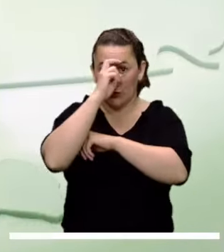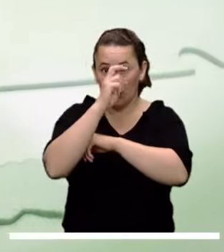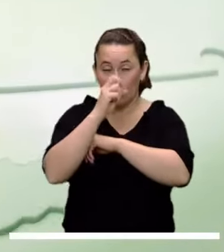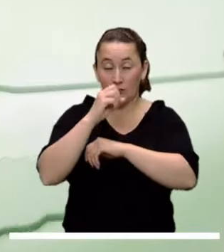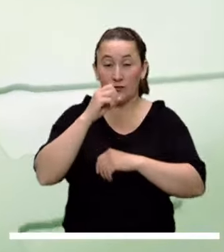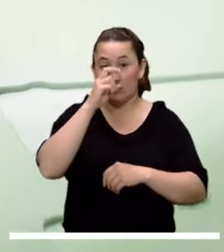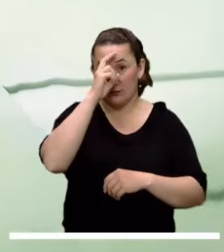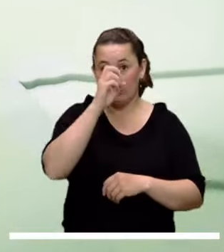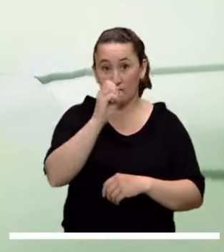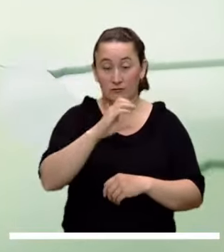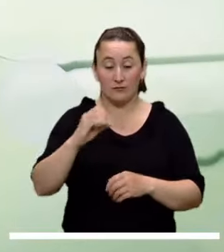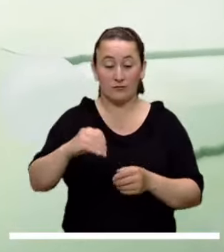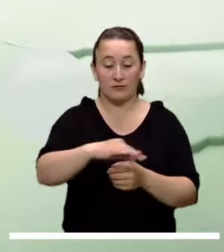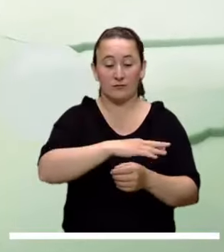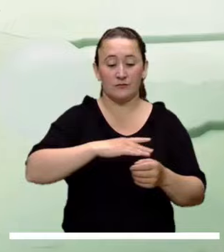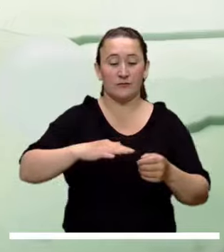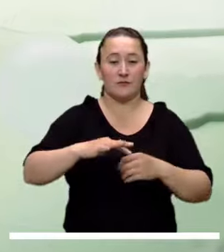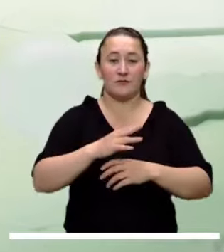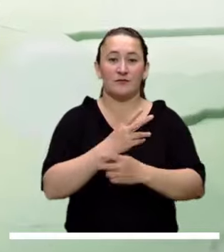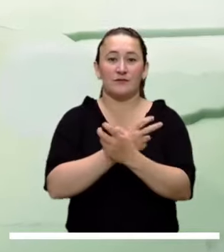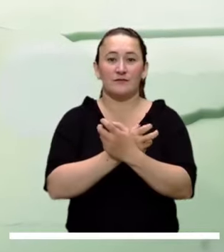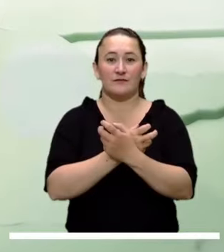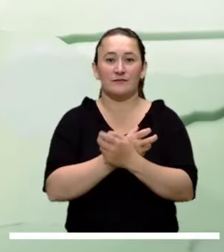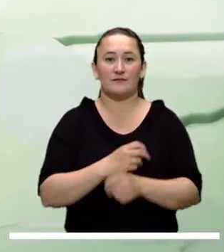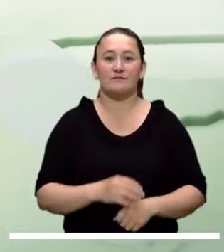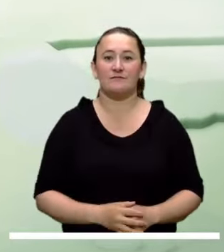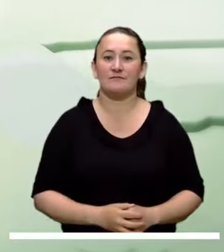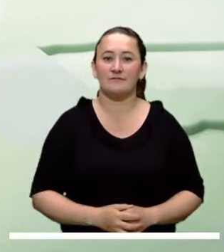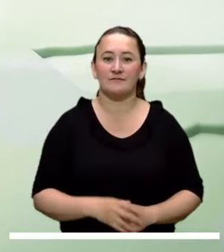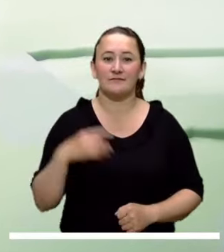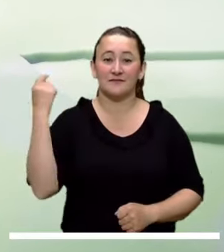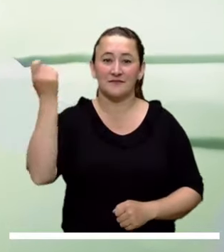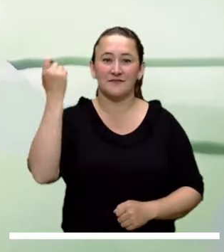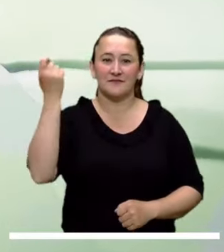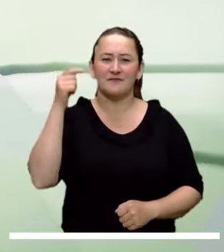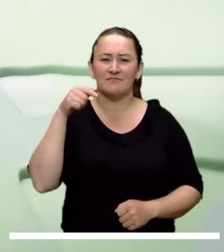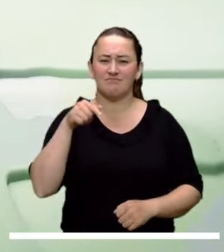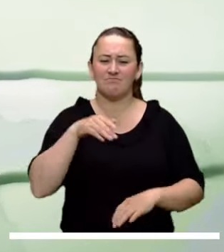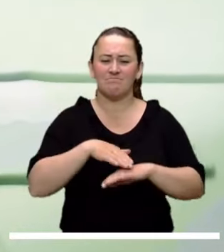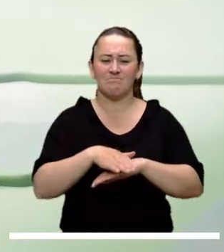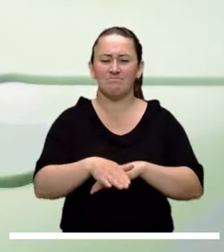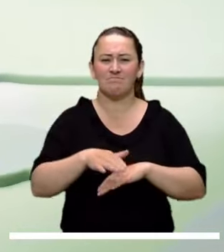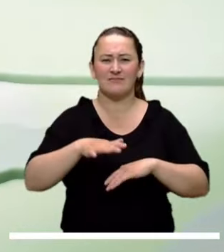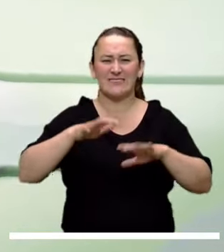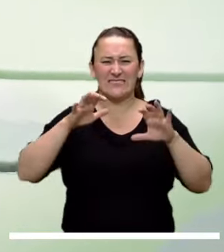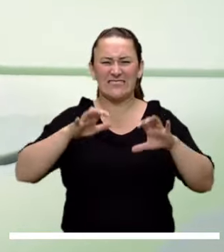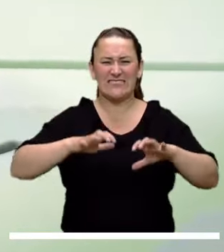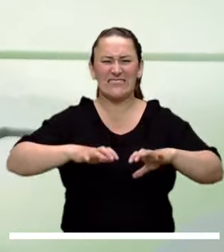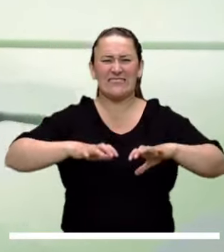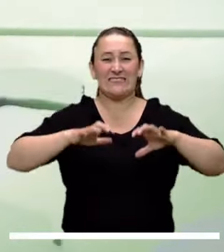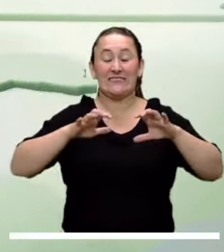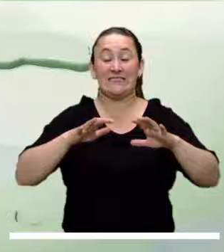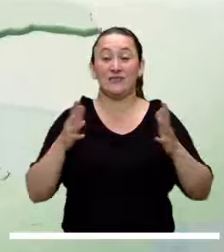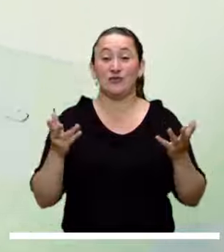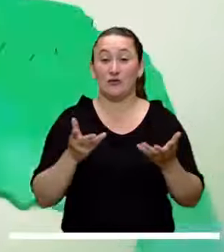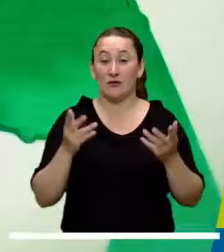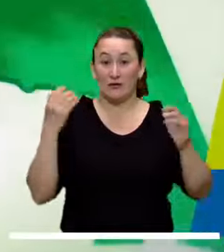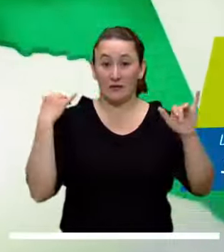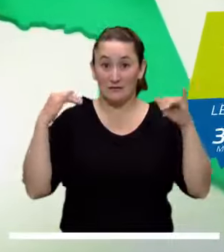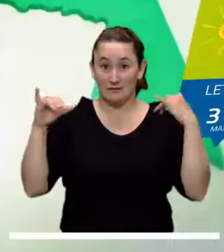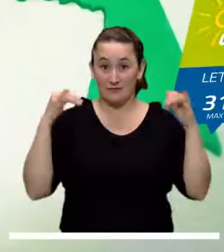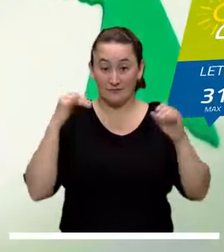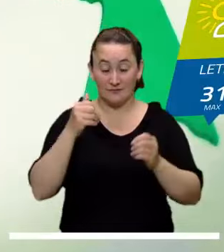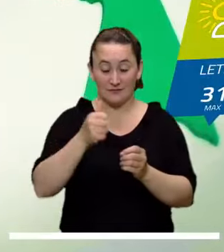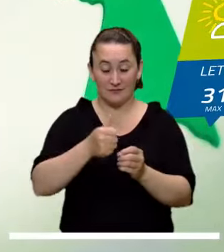de Cundinamarca y Huila. En los llanos los mayores volúmenes de agua se concentrarían en el centro y norte de Casanare,